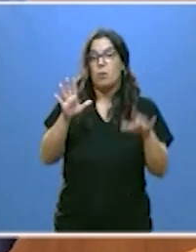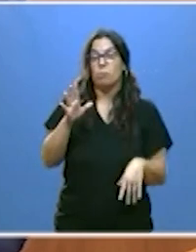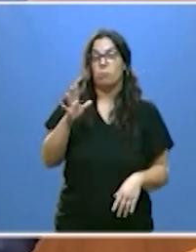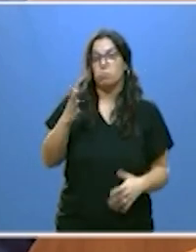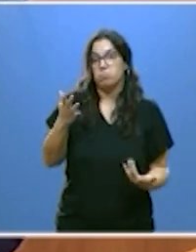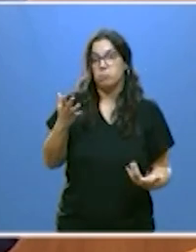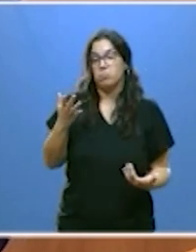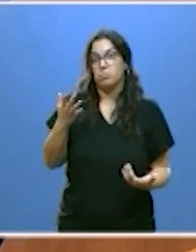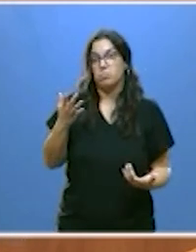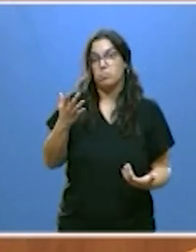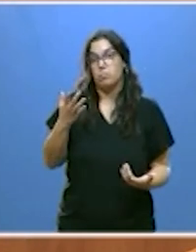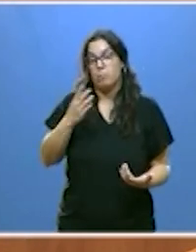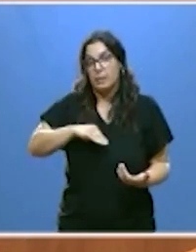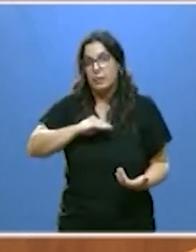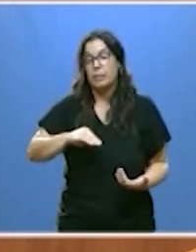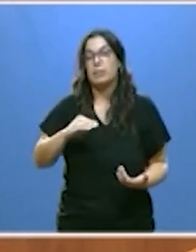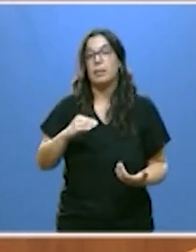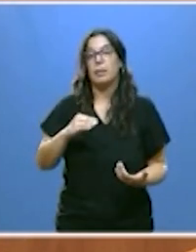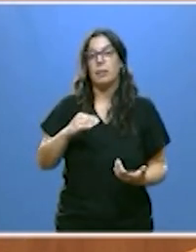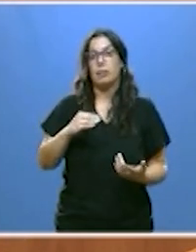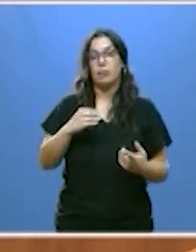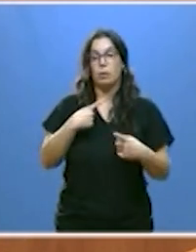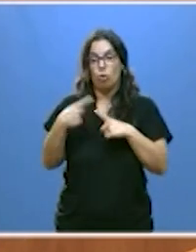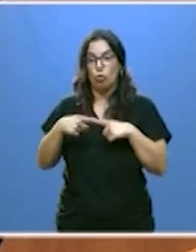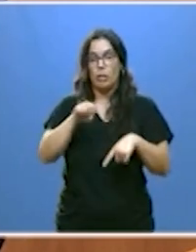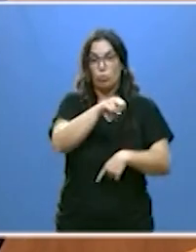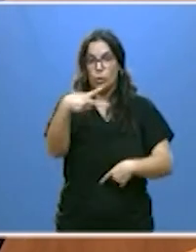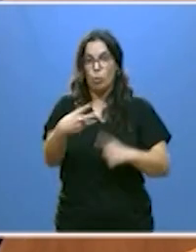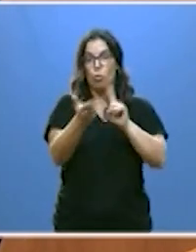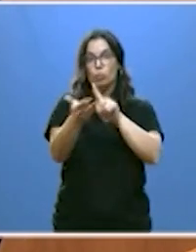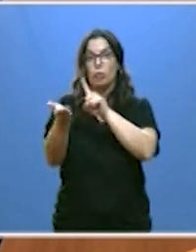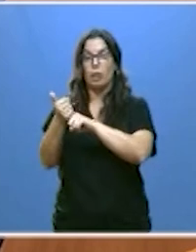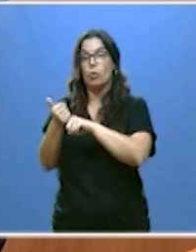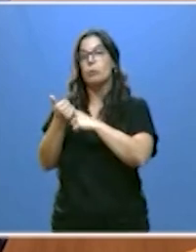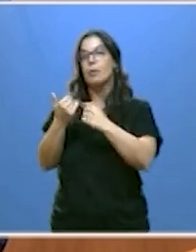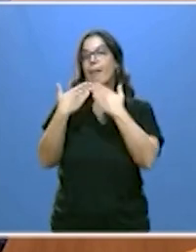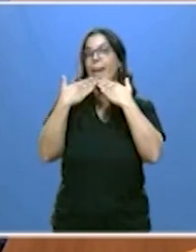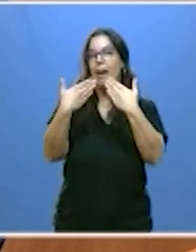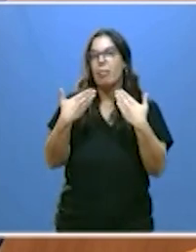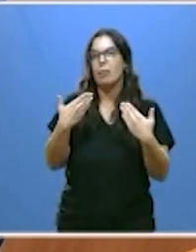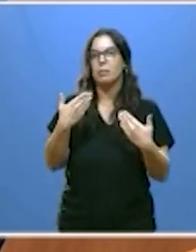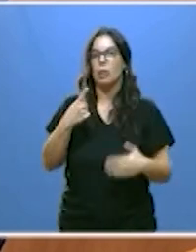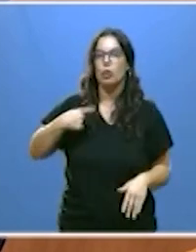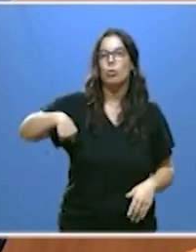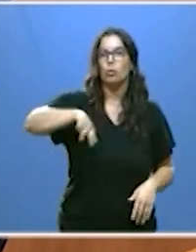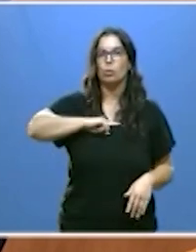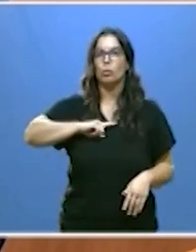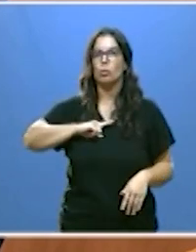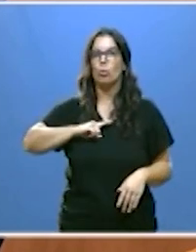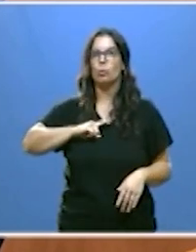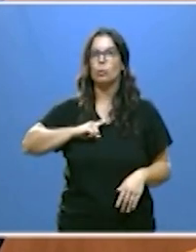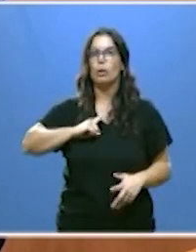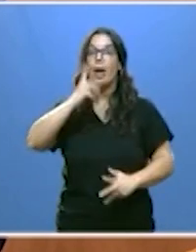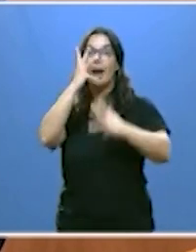importante que una buena parte muy importante de todos estos resultados lo hemos logrado porque estamos consiguiendo una